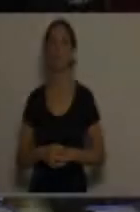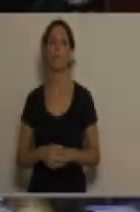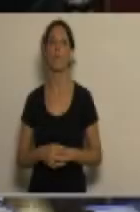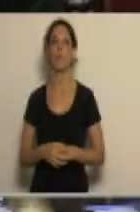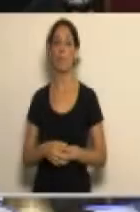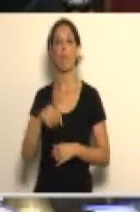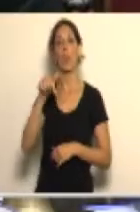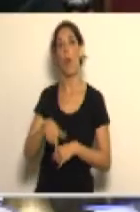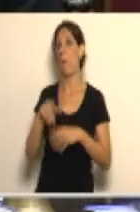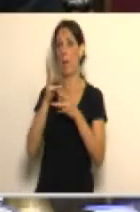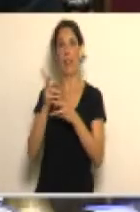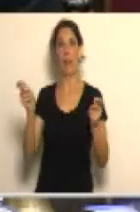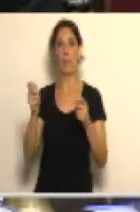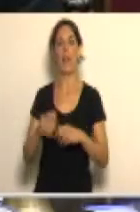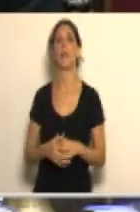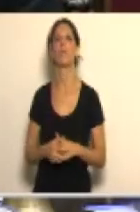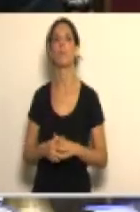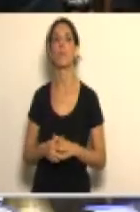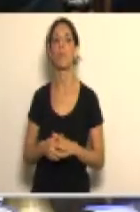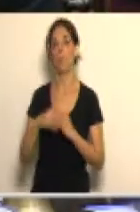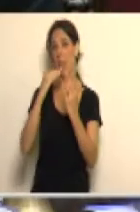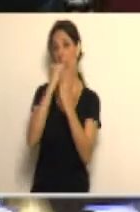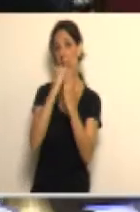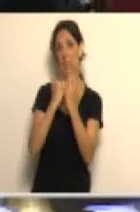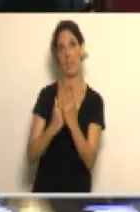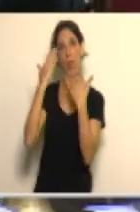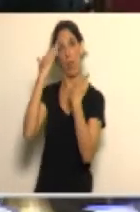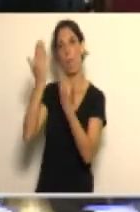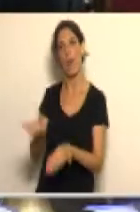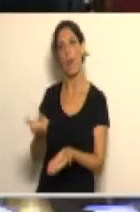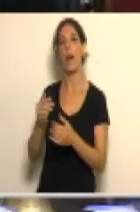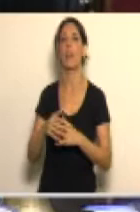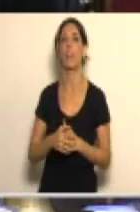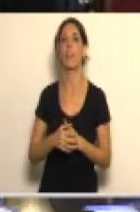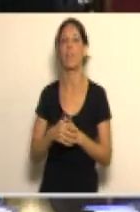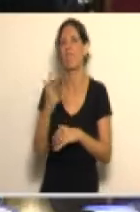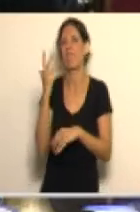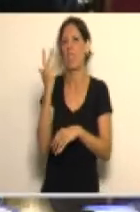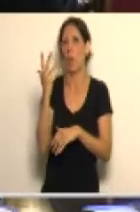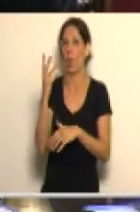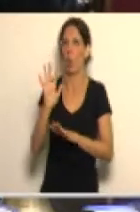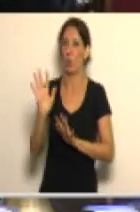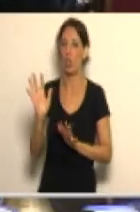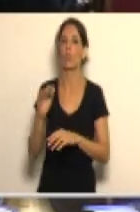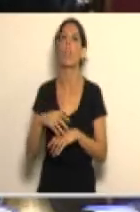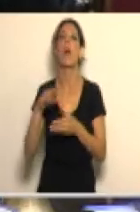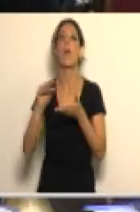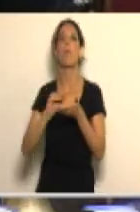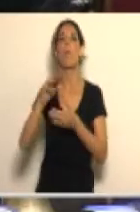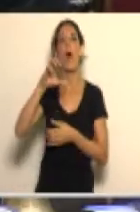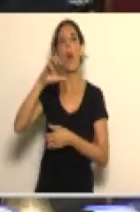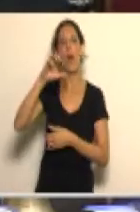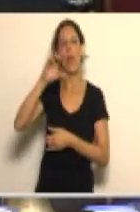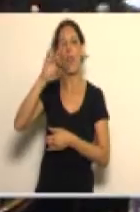...para cerrar la lista de homenajes, les pido que pongan el tiempo 5 minutos, tiene uso de la palabra el diputado de Petri.